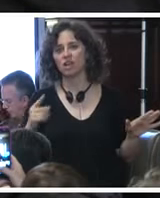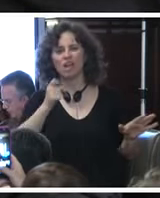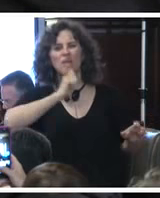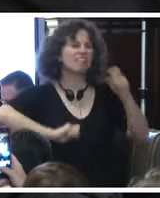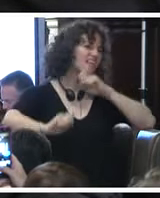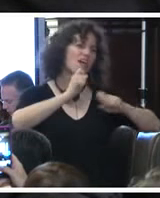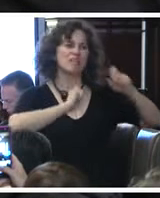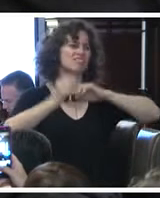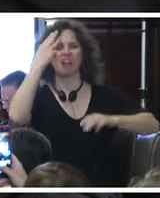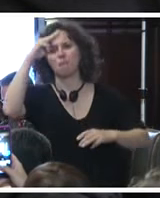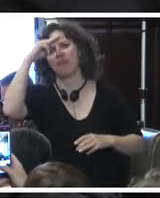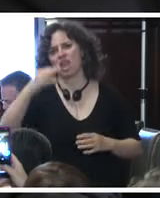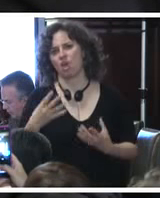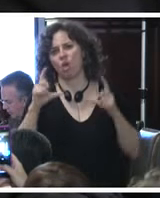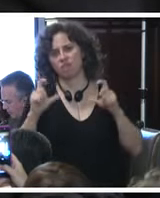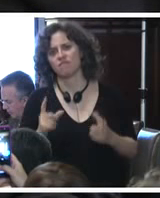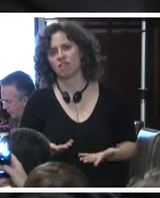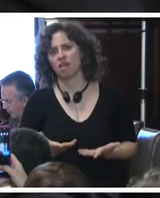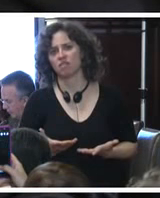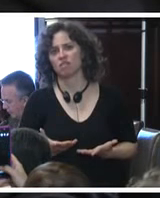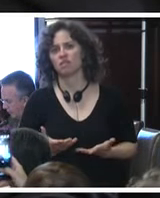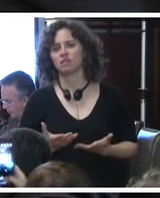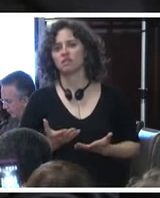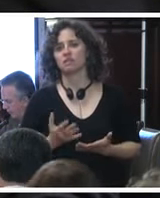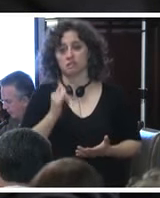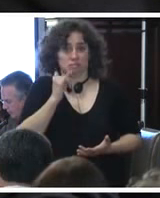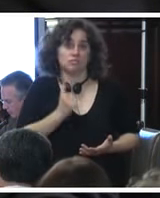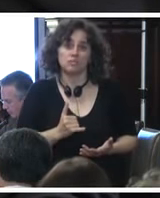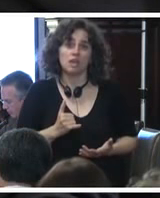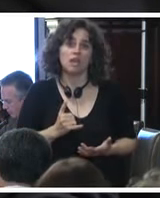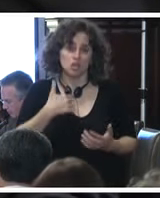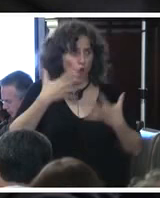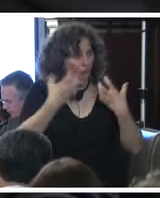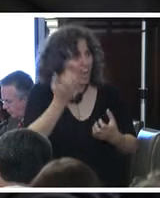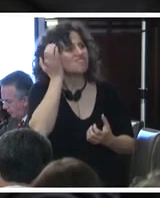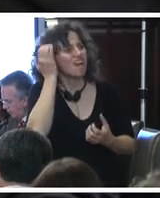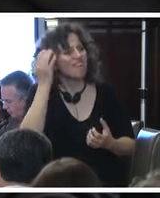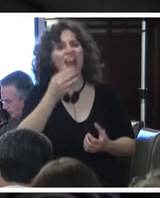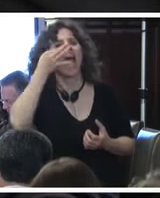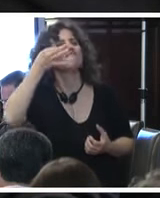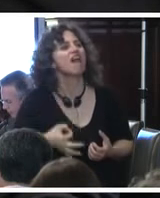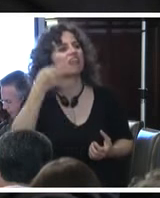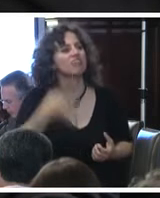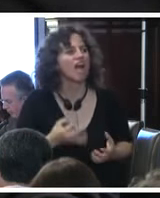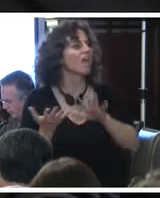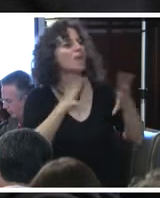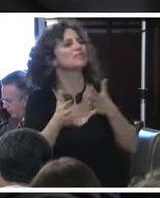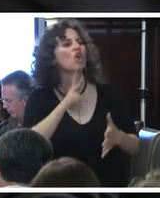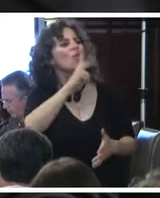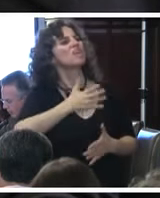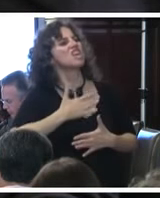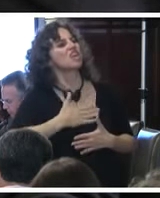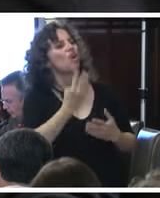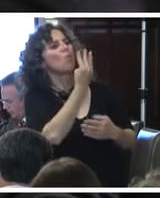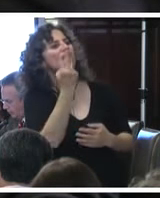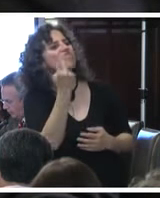mentira en México. Y si quiero saber la verdad, ¿qué pasó con mi hijo y sus